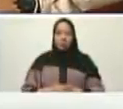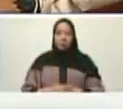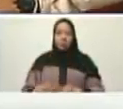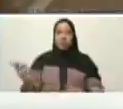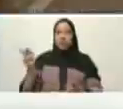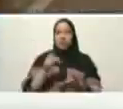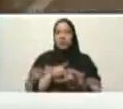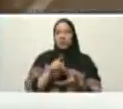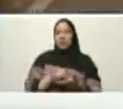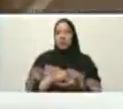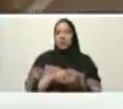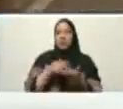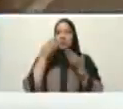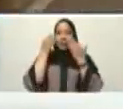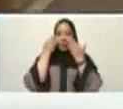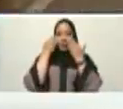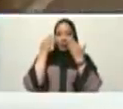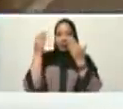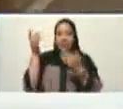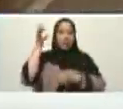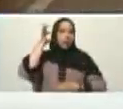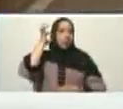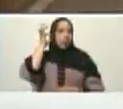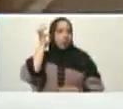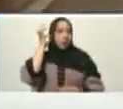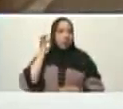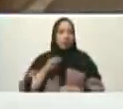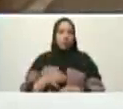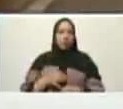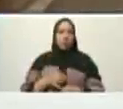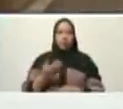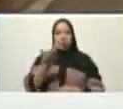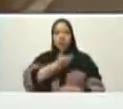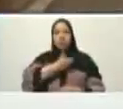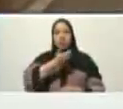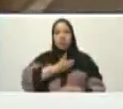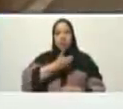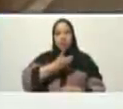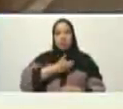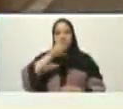la muchacha que es gobernador perdón alcaldesa